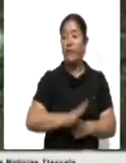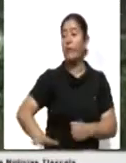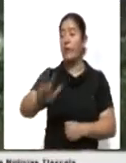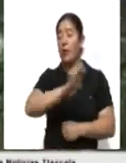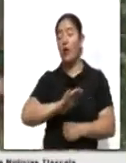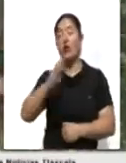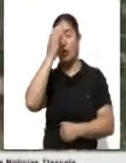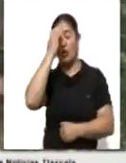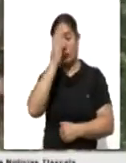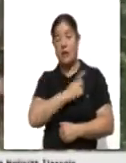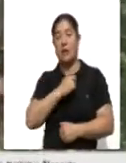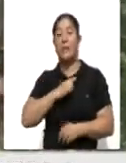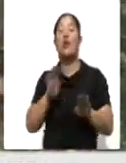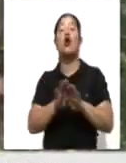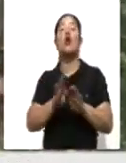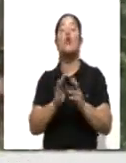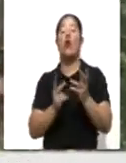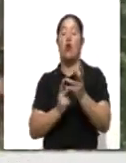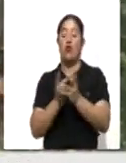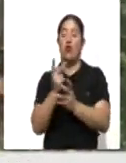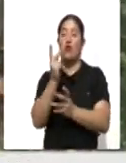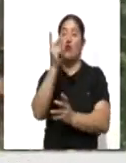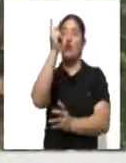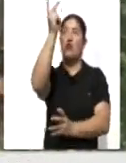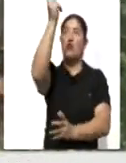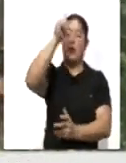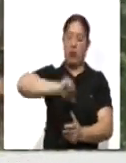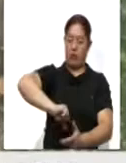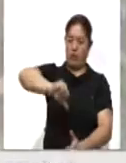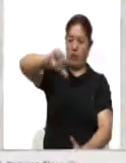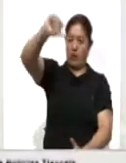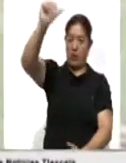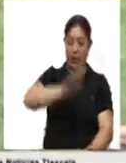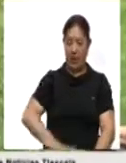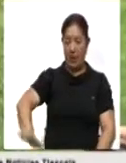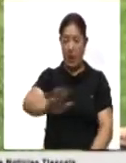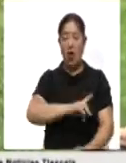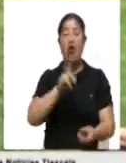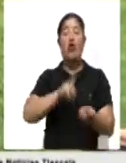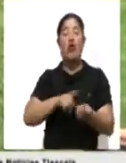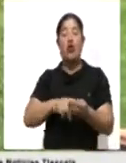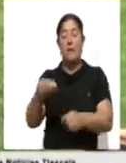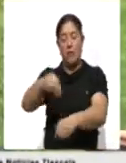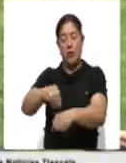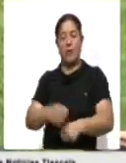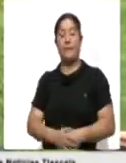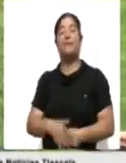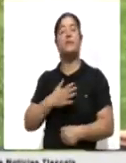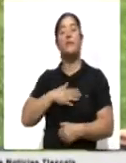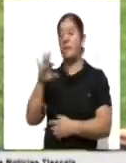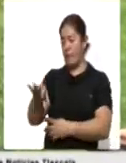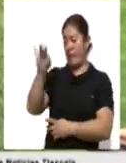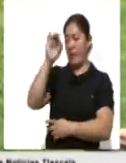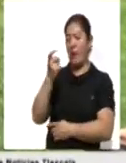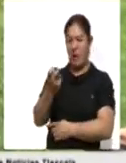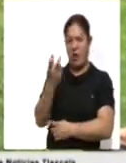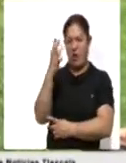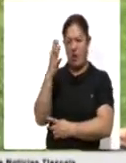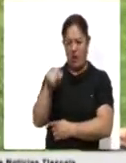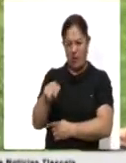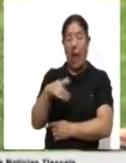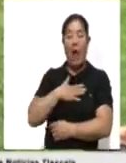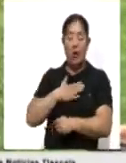las características de crecimiento de cada especie y del suelo donde lo van a colocar. Cuando nosotros elijamos la especie, informándonos